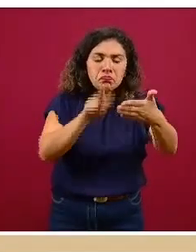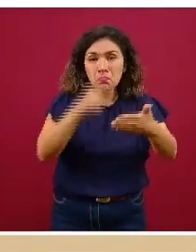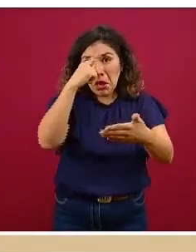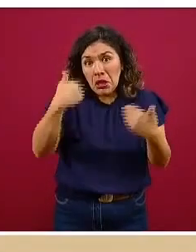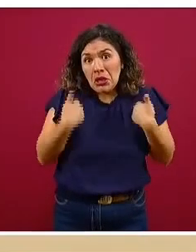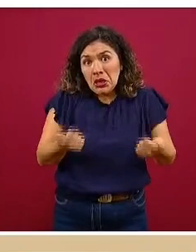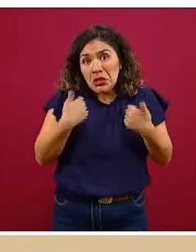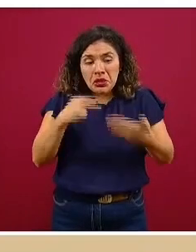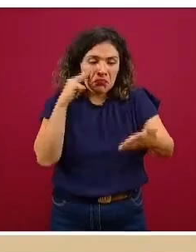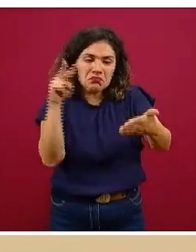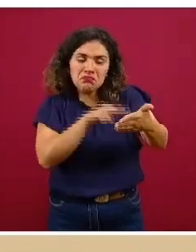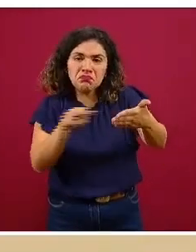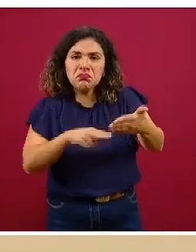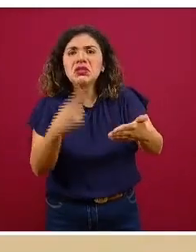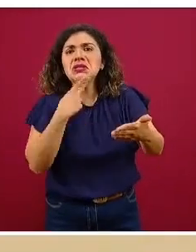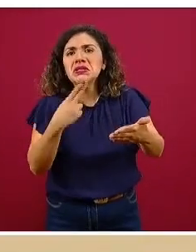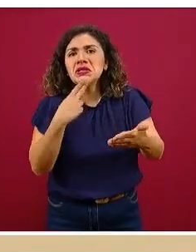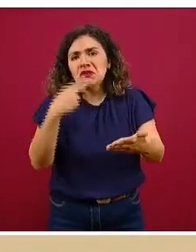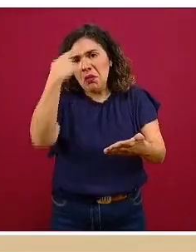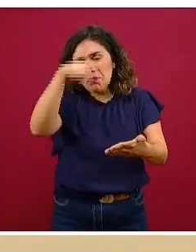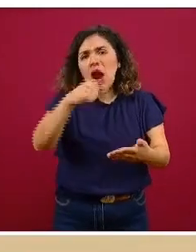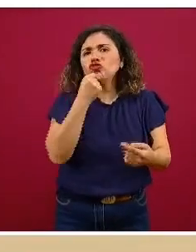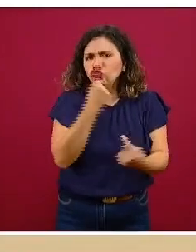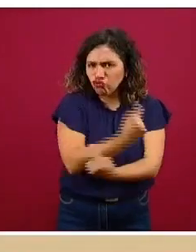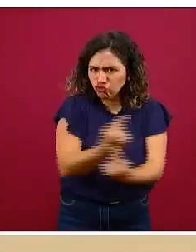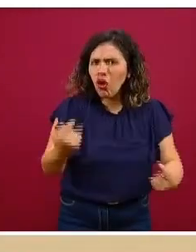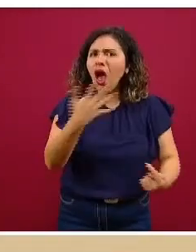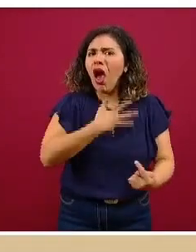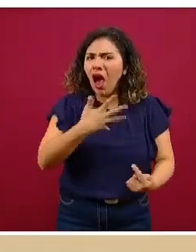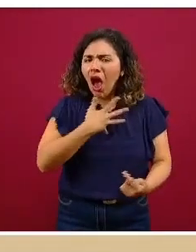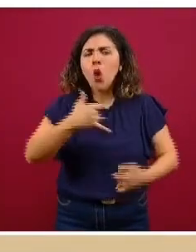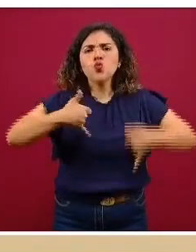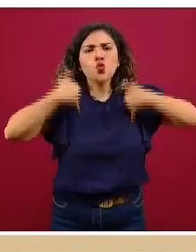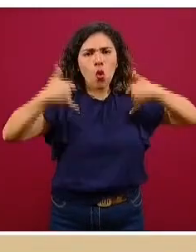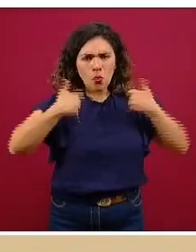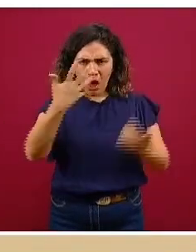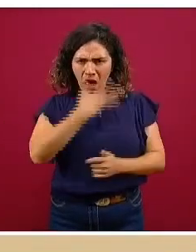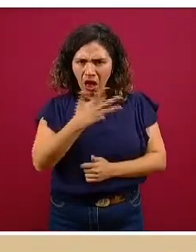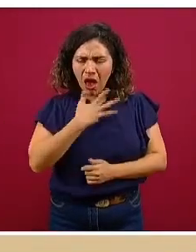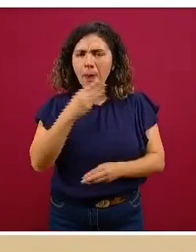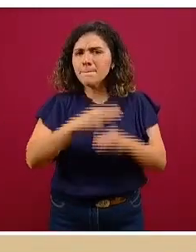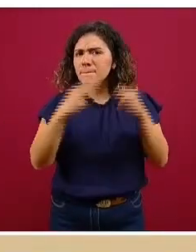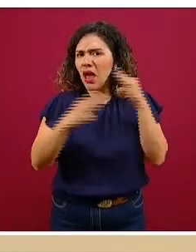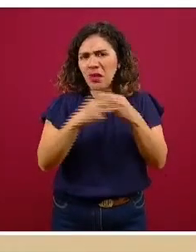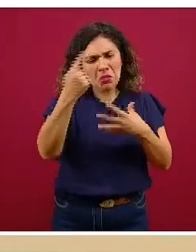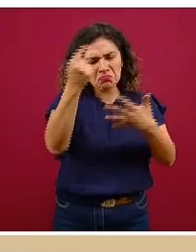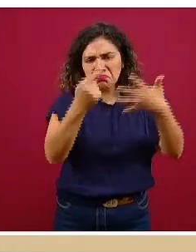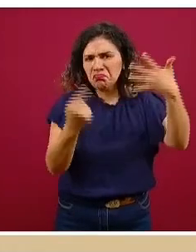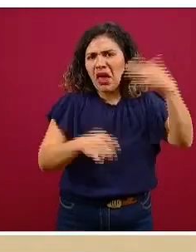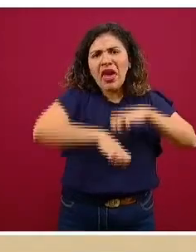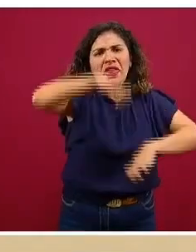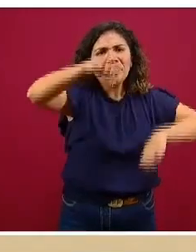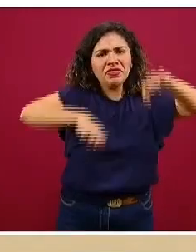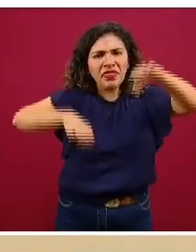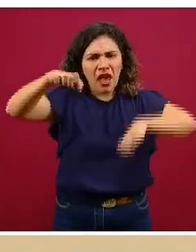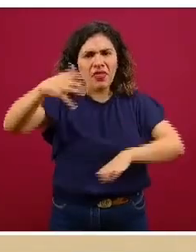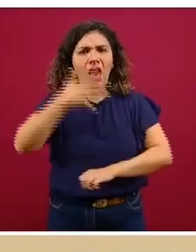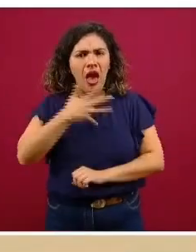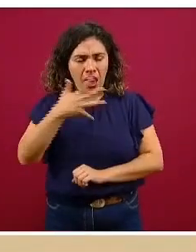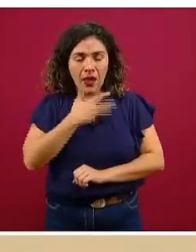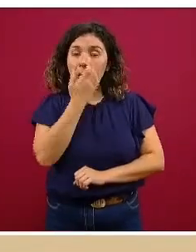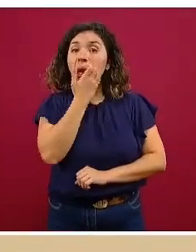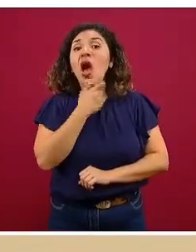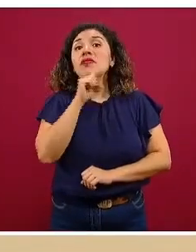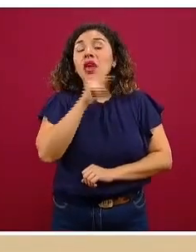población, que puede servir también para niños, para adolescentes. También material segmentado en las